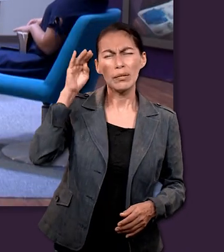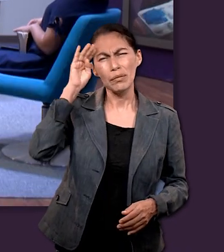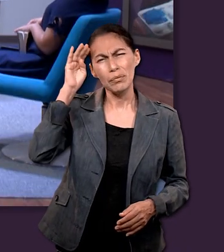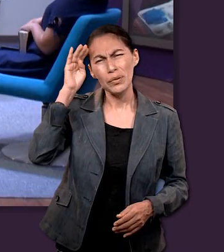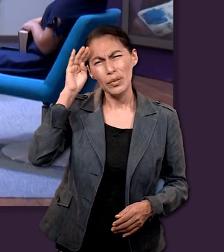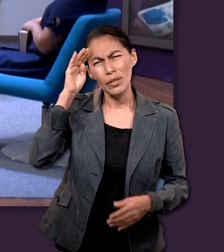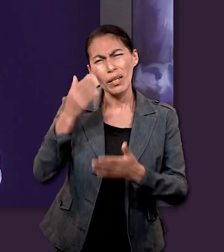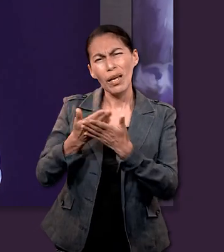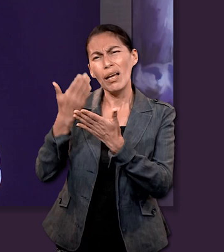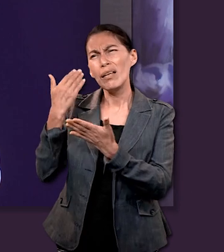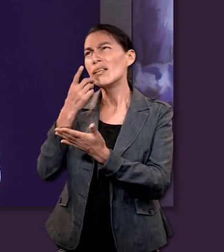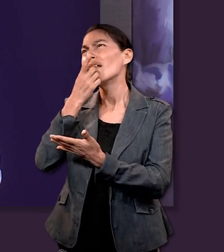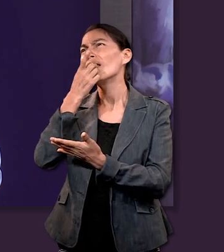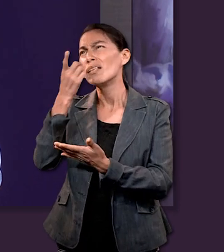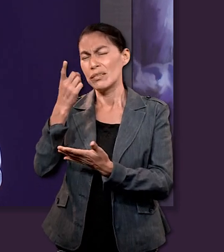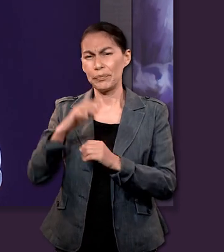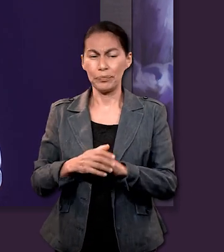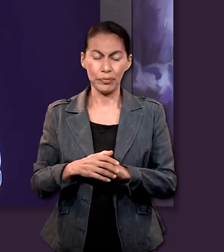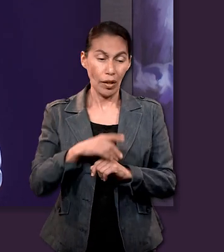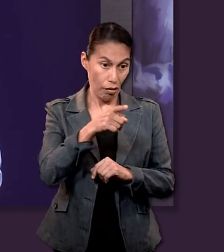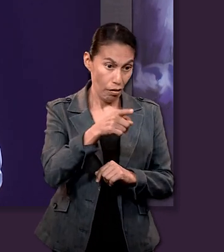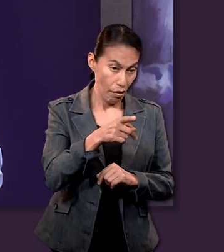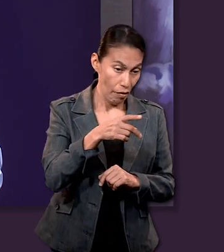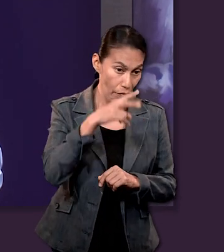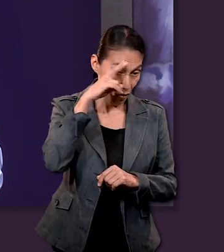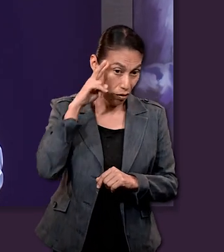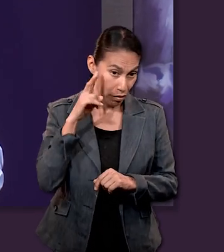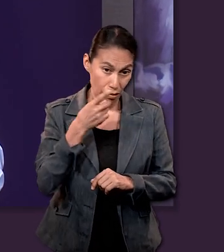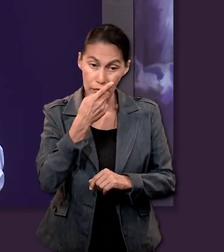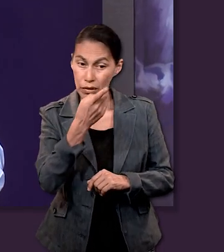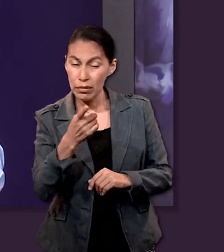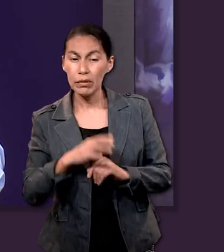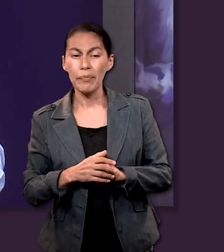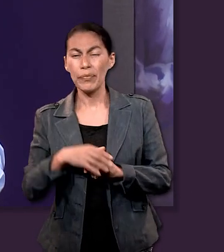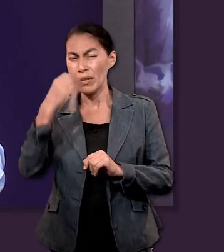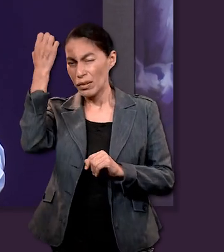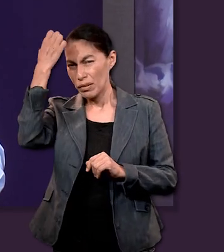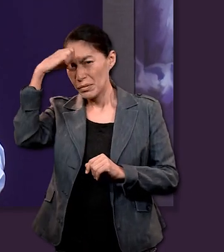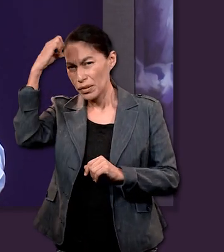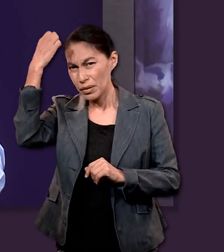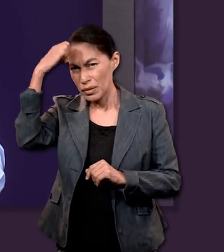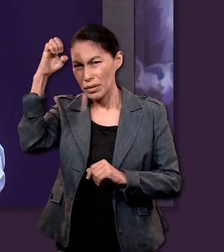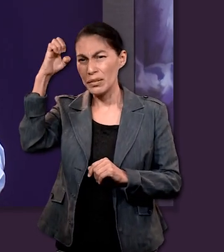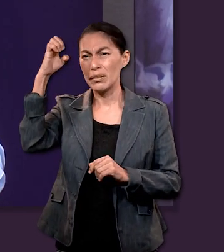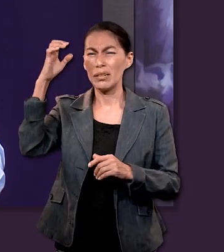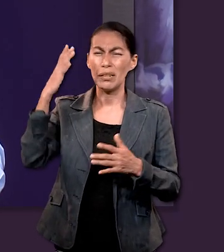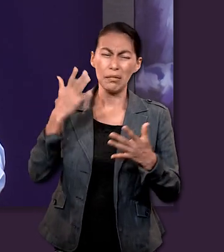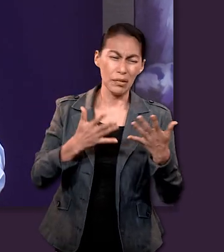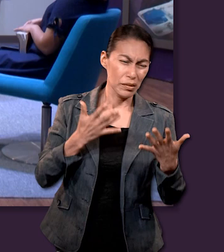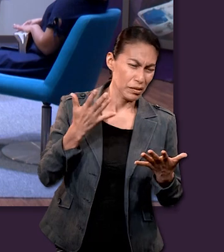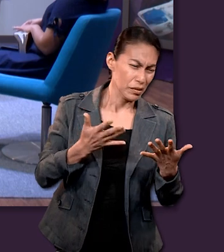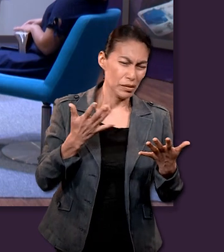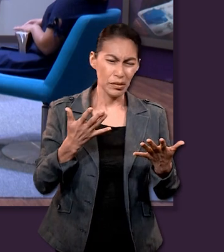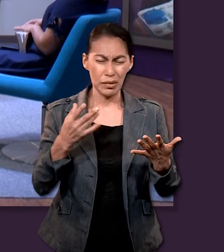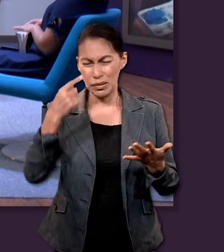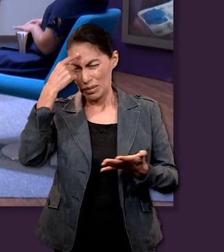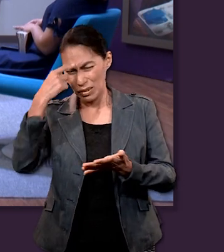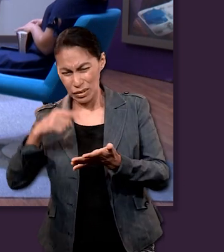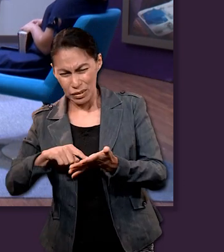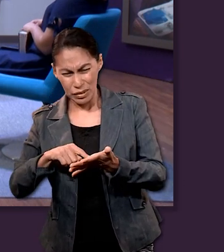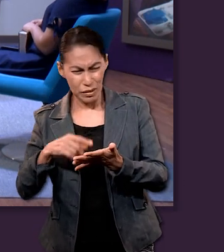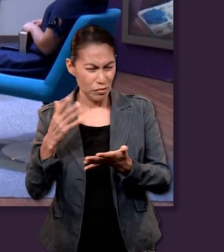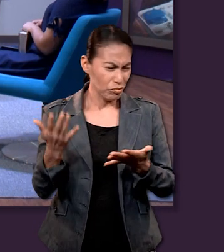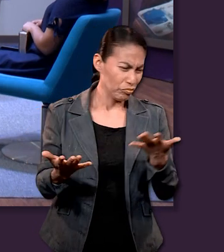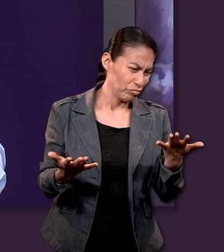tomo tal vez lo que tú mencionaste al principio, Valeria. Nuestra experiencia a veces